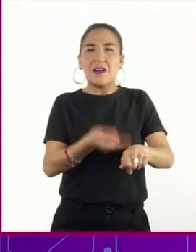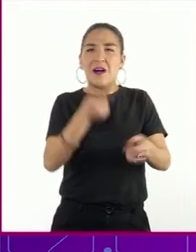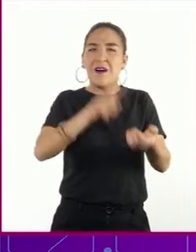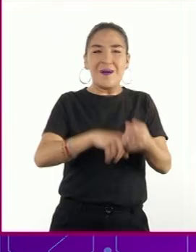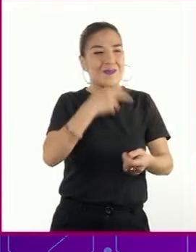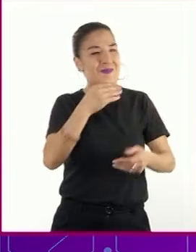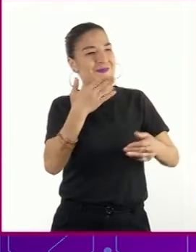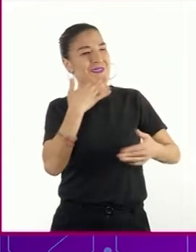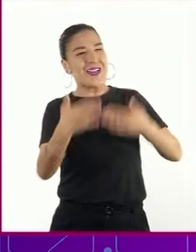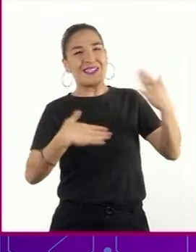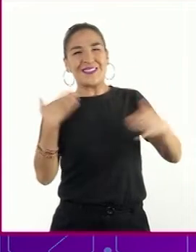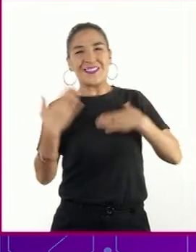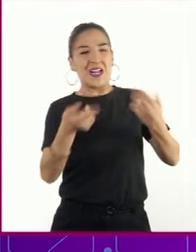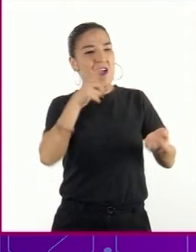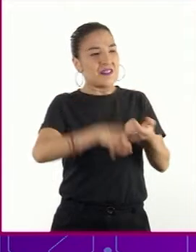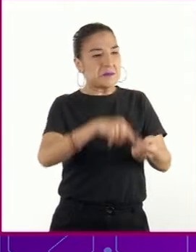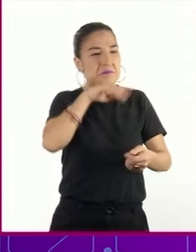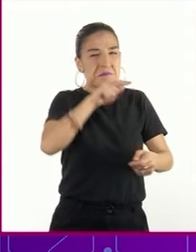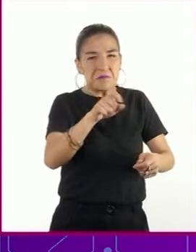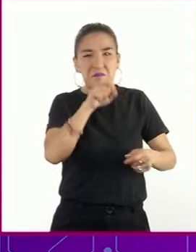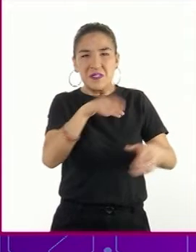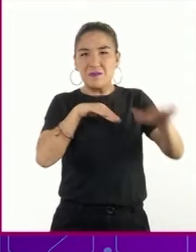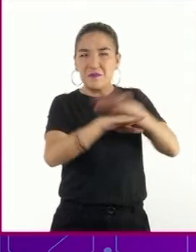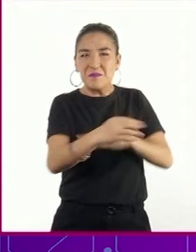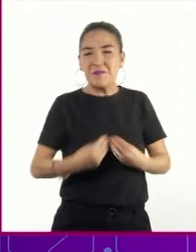celebrado que está en la casa de los locos.